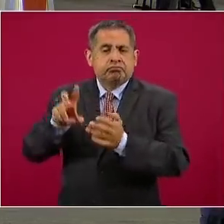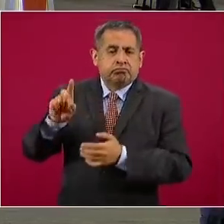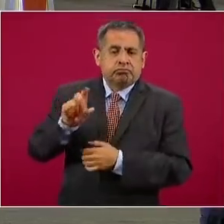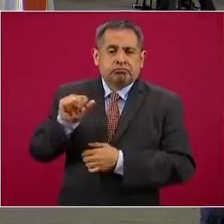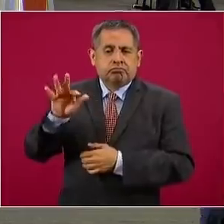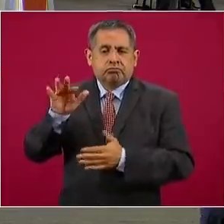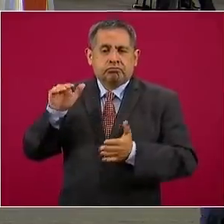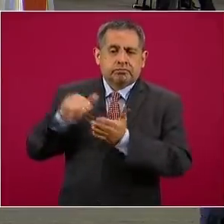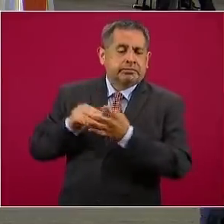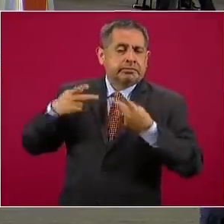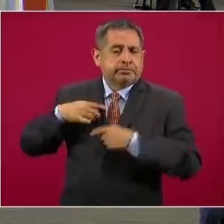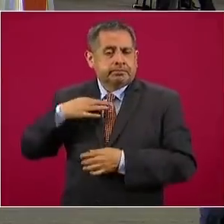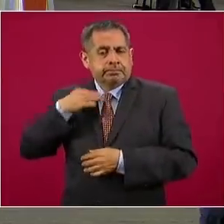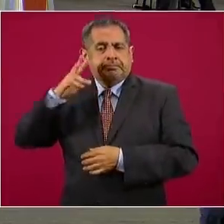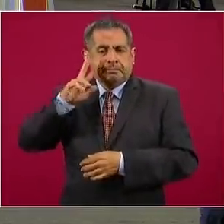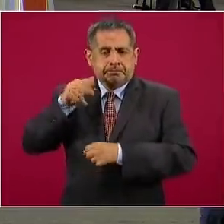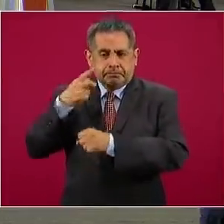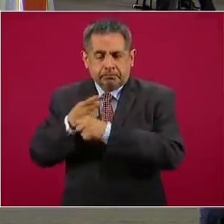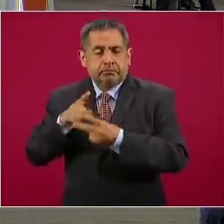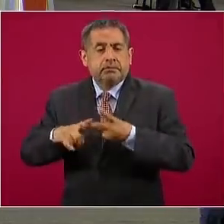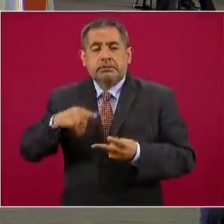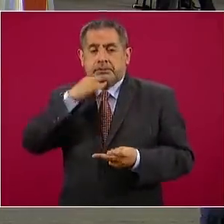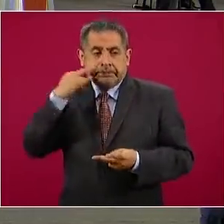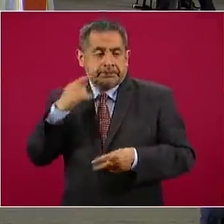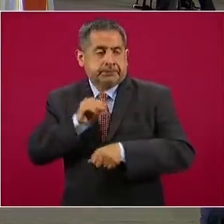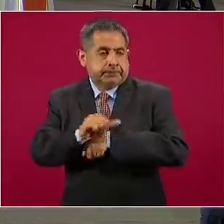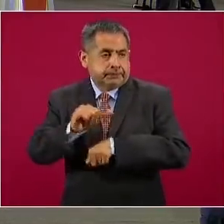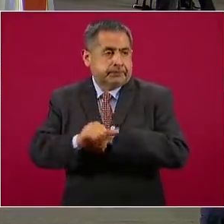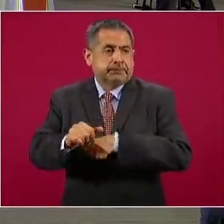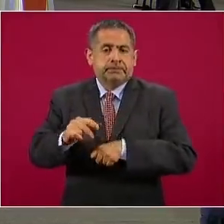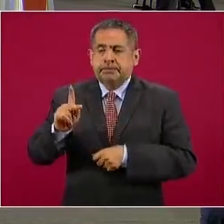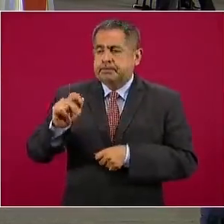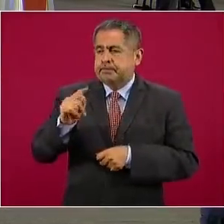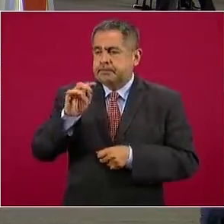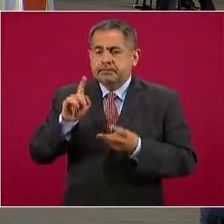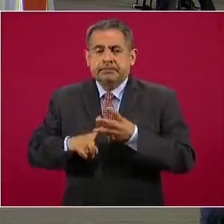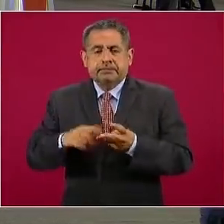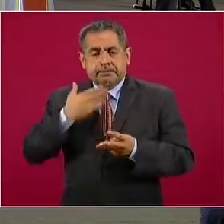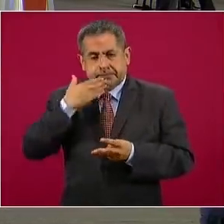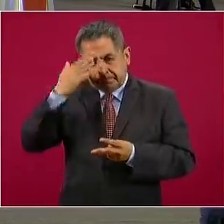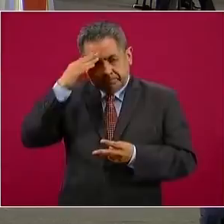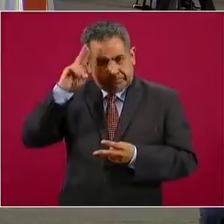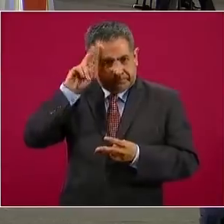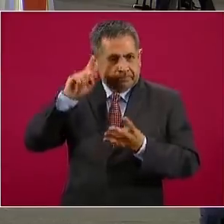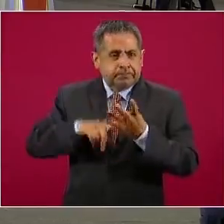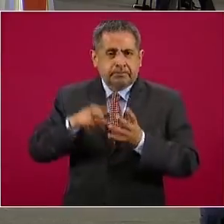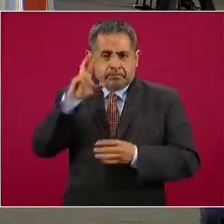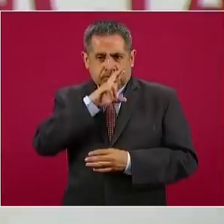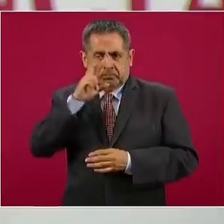voluntarios, participan también Chile, Argentina, Pakistán, Arabia Saudita, Rusia y China.